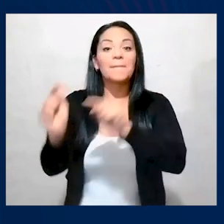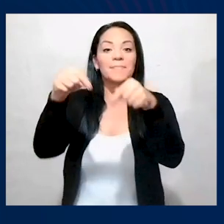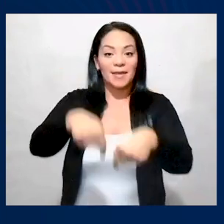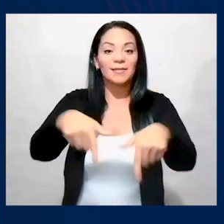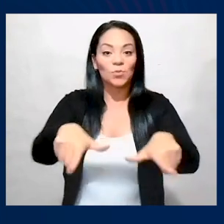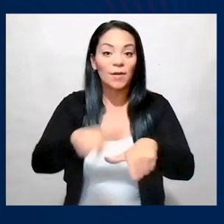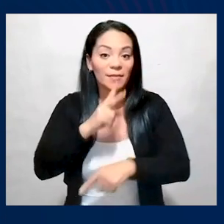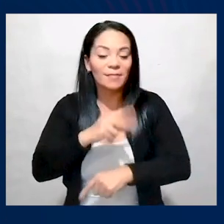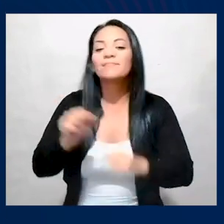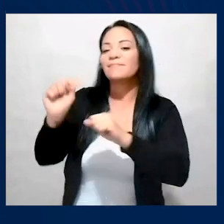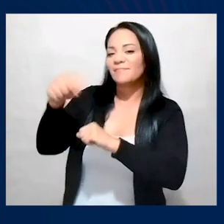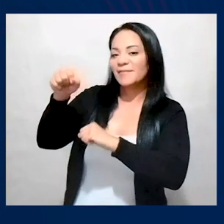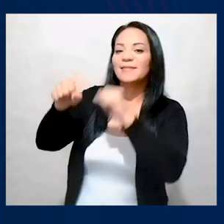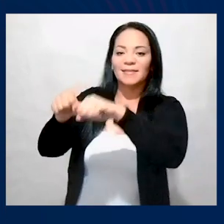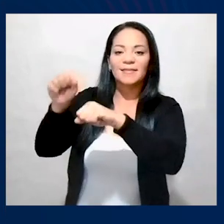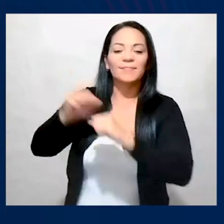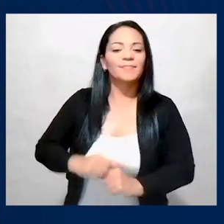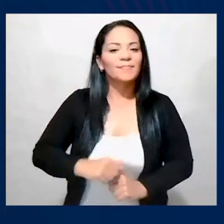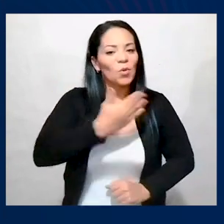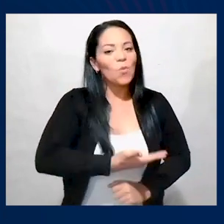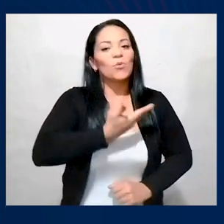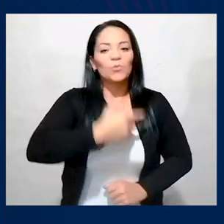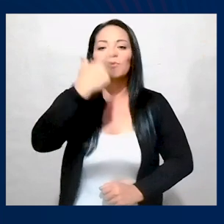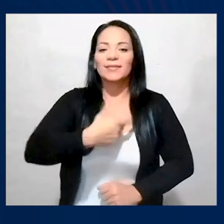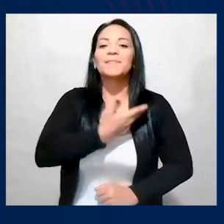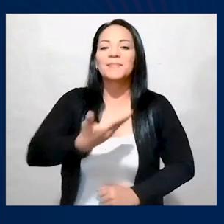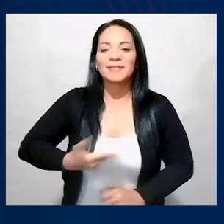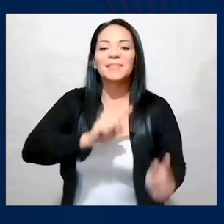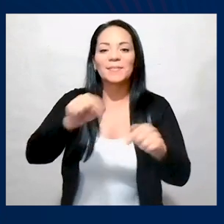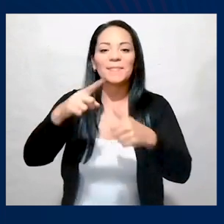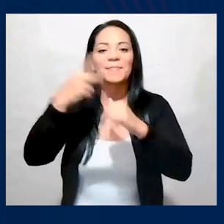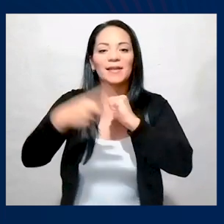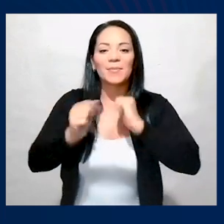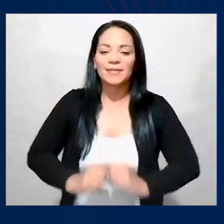pies aquí. Bueno, qué orgullo ser ese presidente.